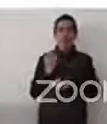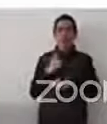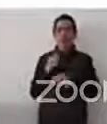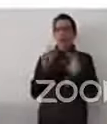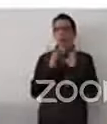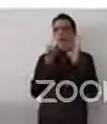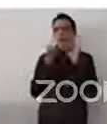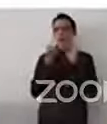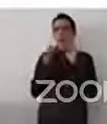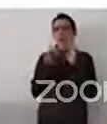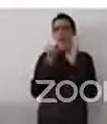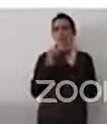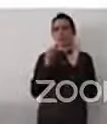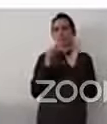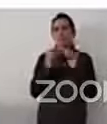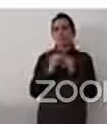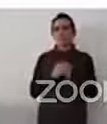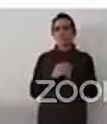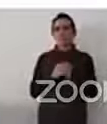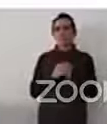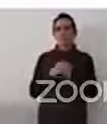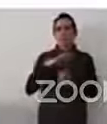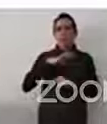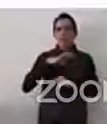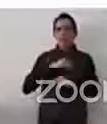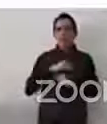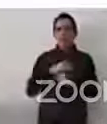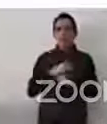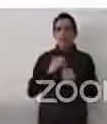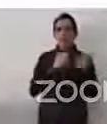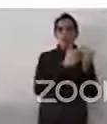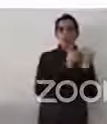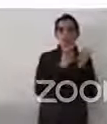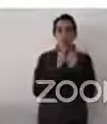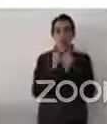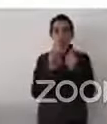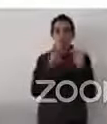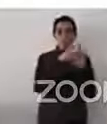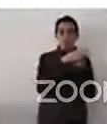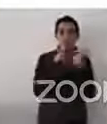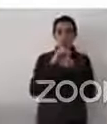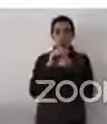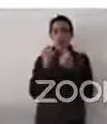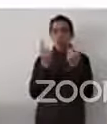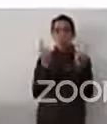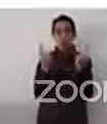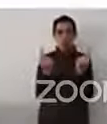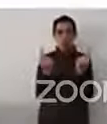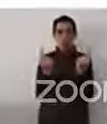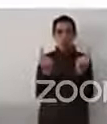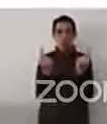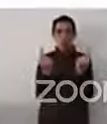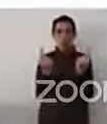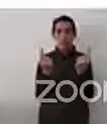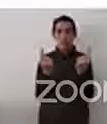tenemos dos convenciones gemelas, por así decirlo. La propuesta inicial fue tener una sola convención, que es la convención, era